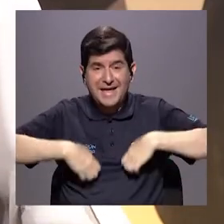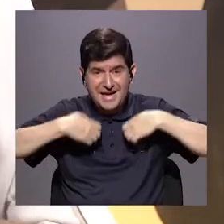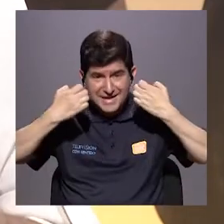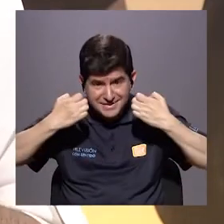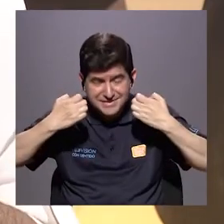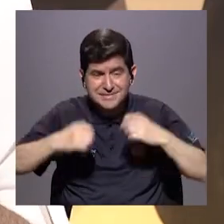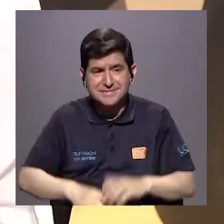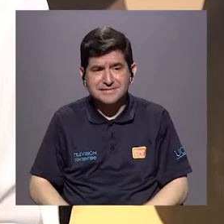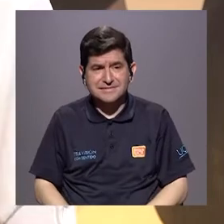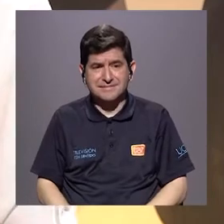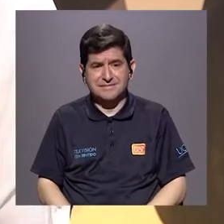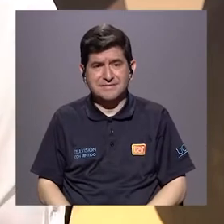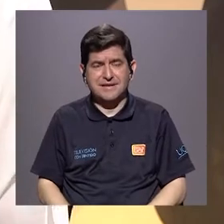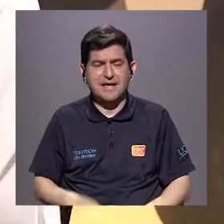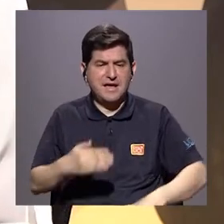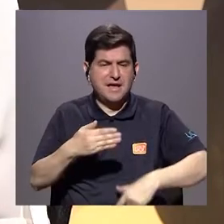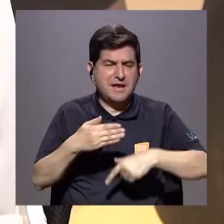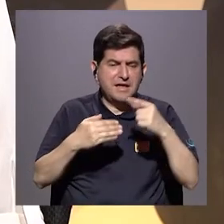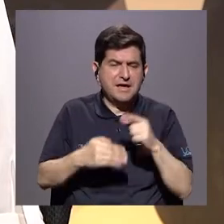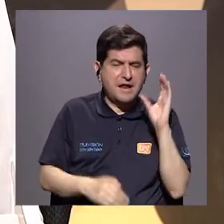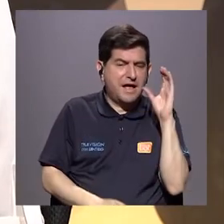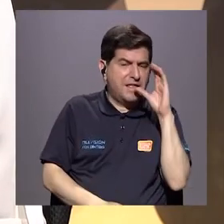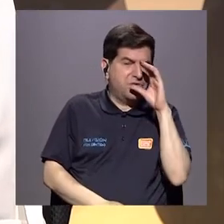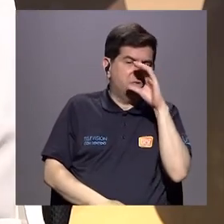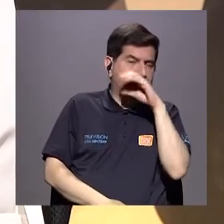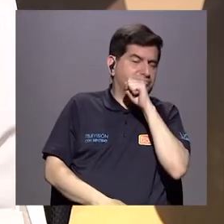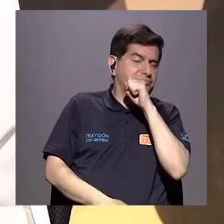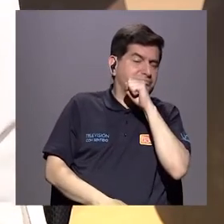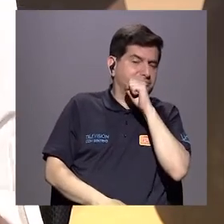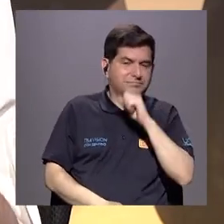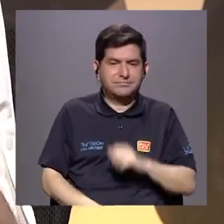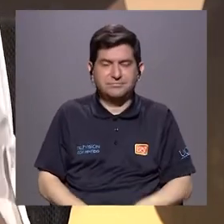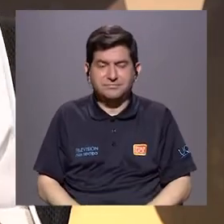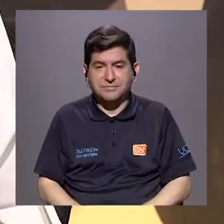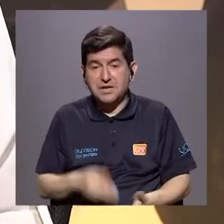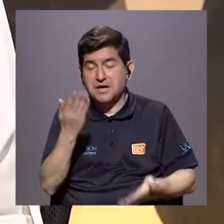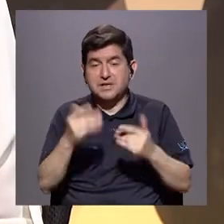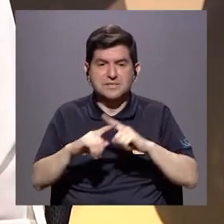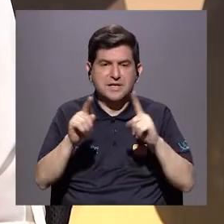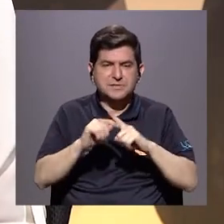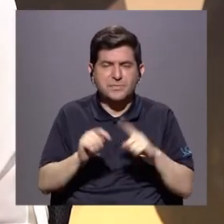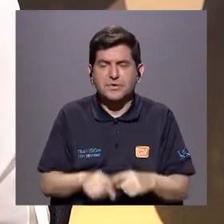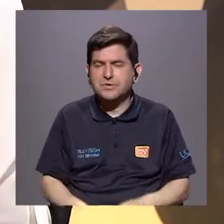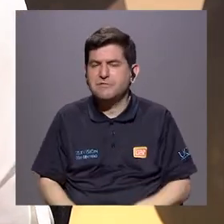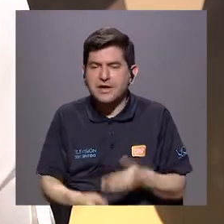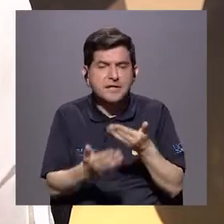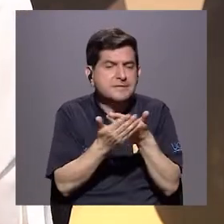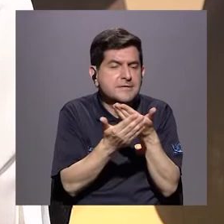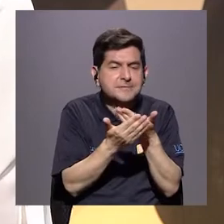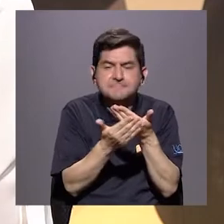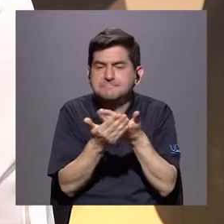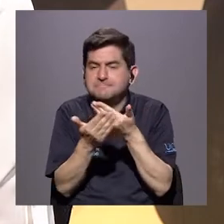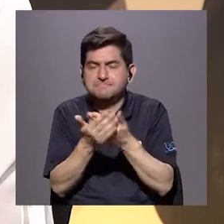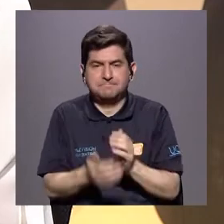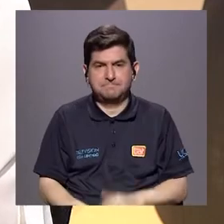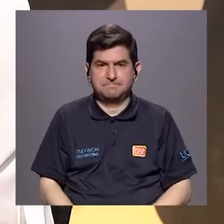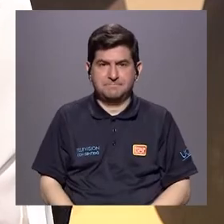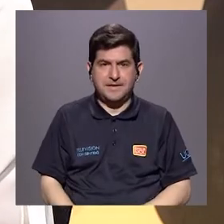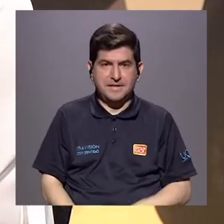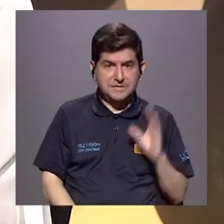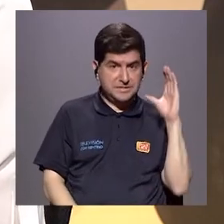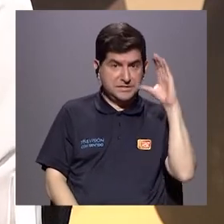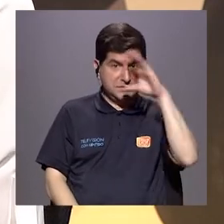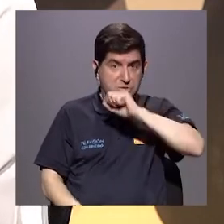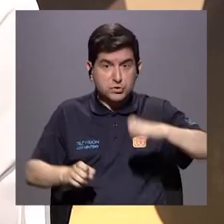digamos, el grado de sospecha por indicadores, ¿verdad? Cuando hay una